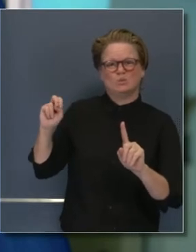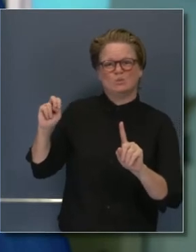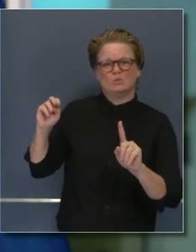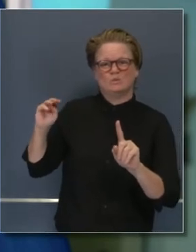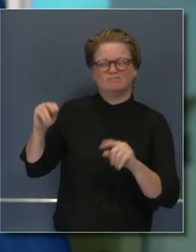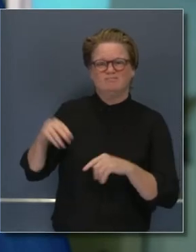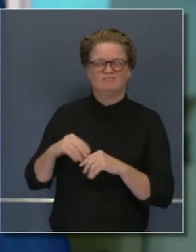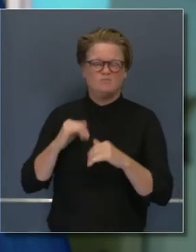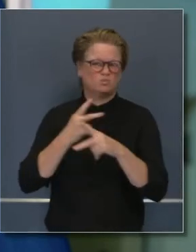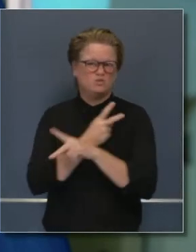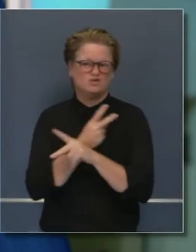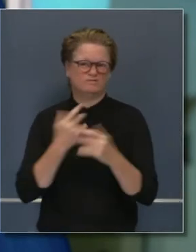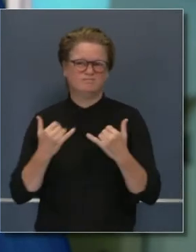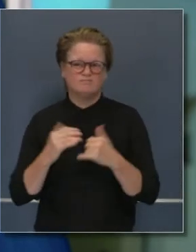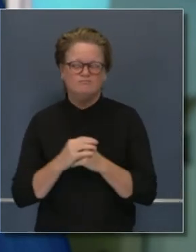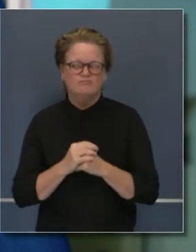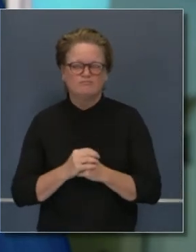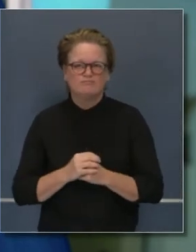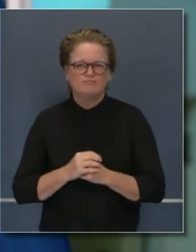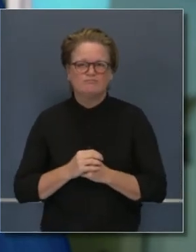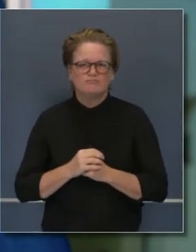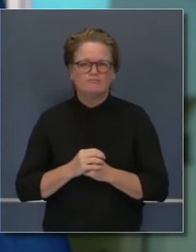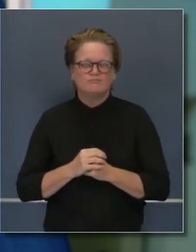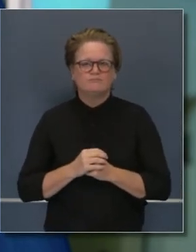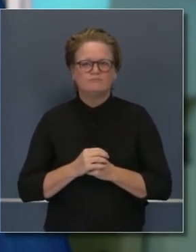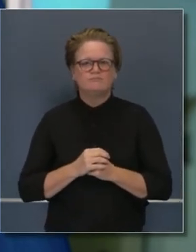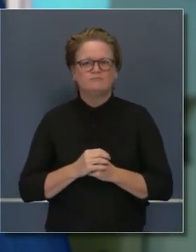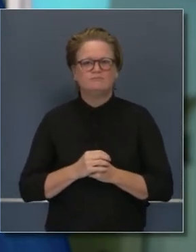la pandemia. Con eso, con mucho gusto, contesto sus preguntas.